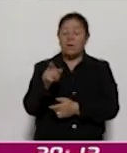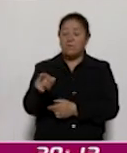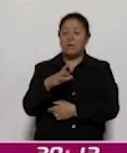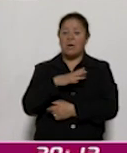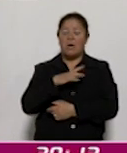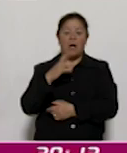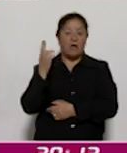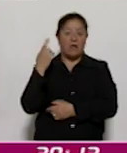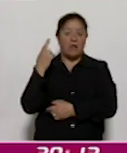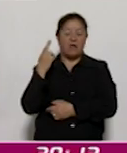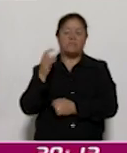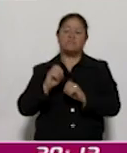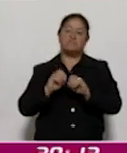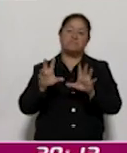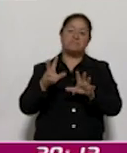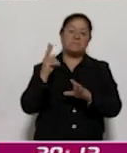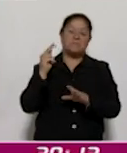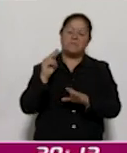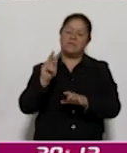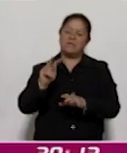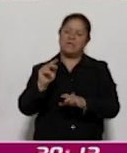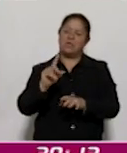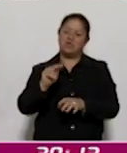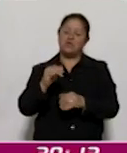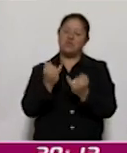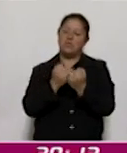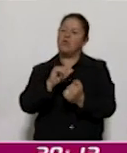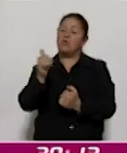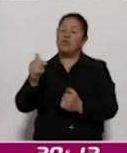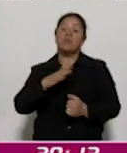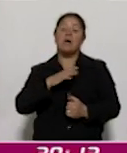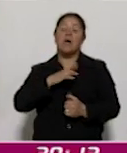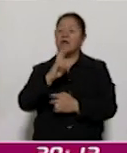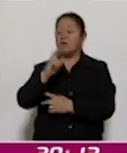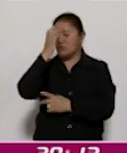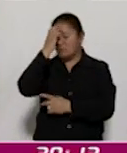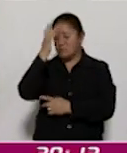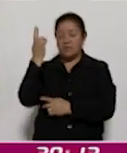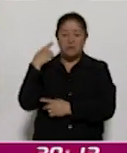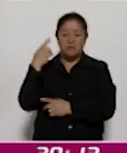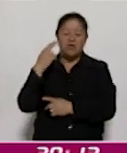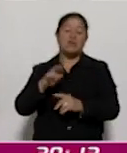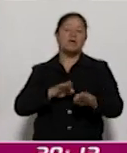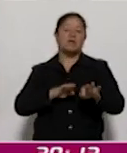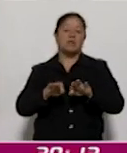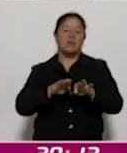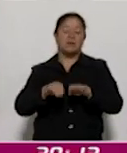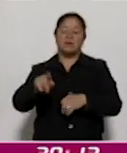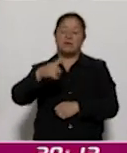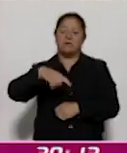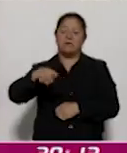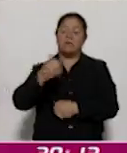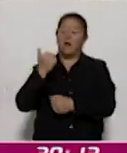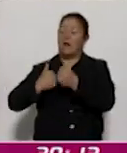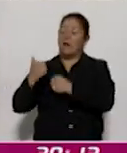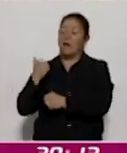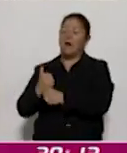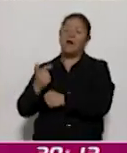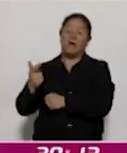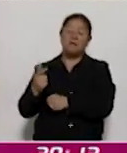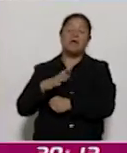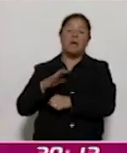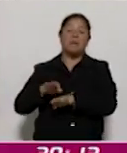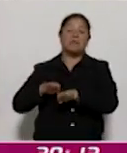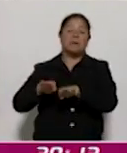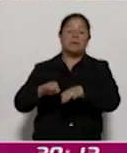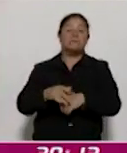Posteriormente se entregaron reconocimientos a trabajadores de radioeducación por sus años de servicio público, y se develó